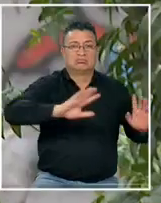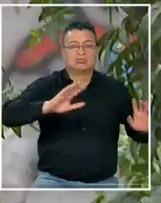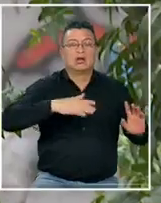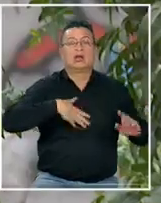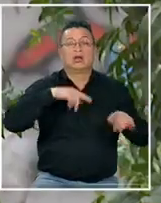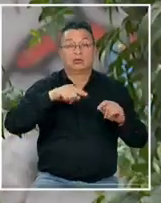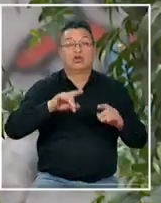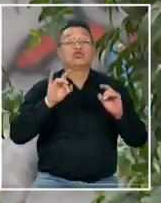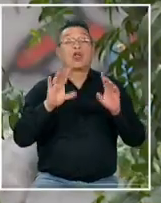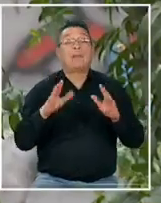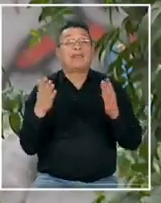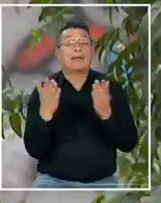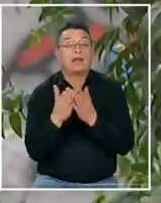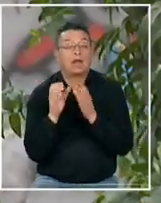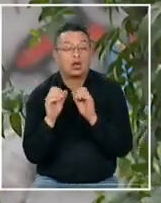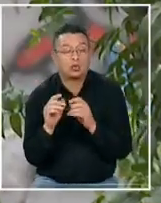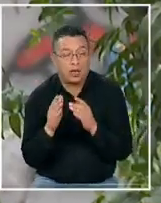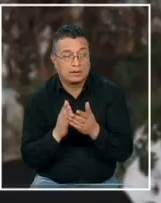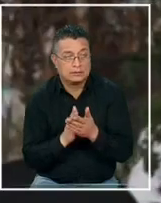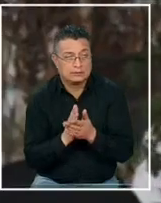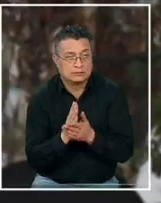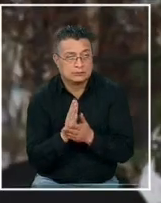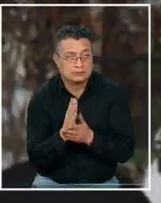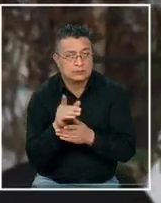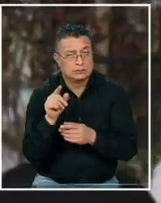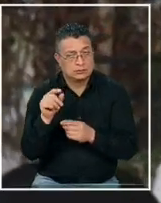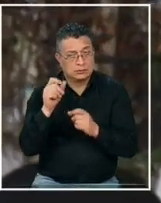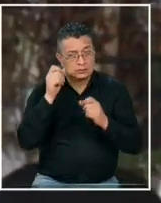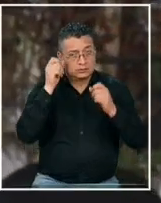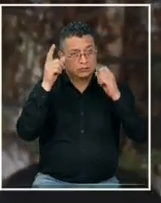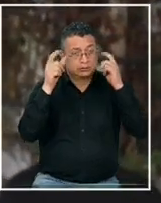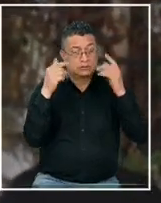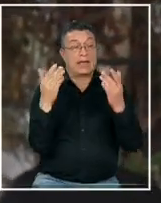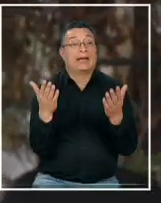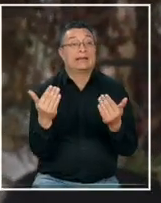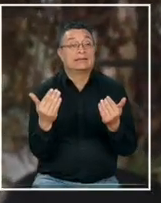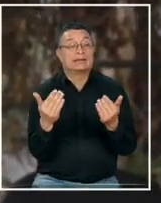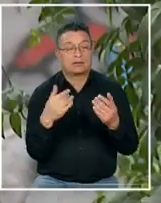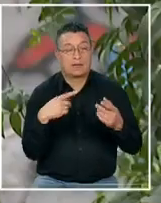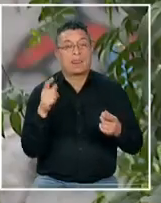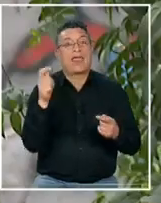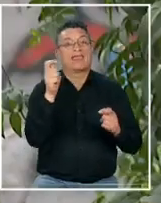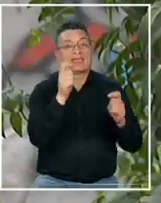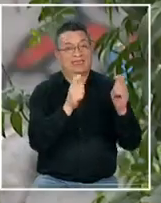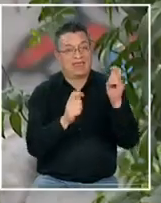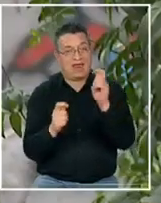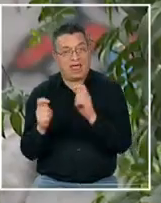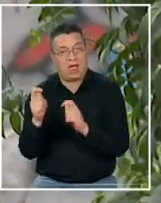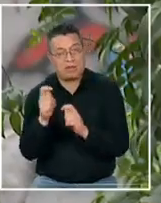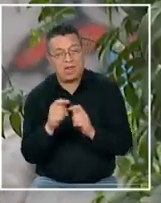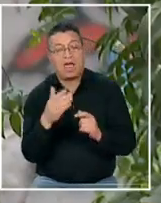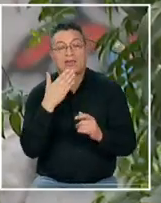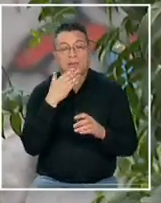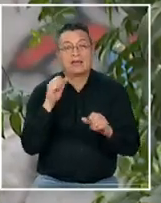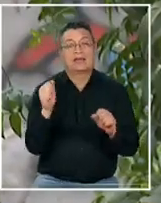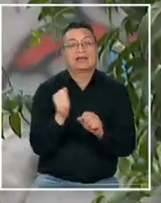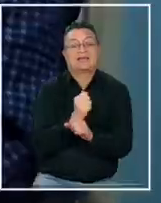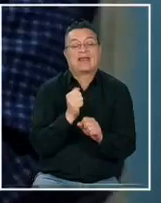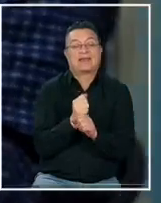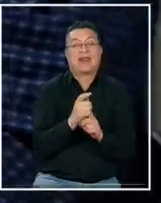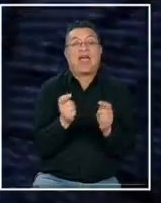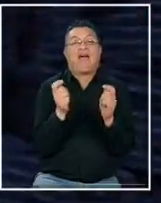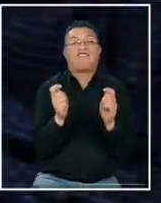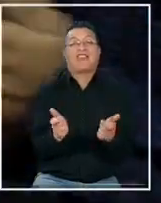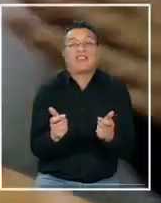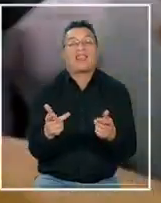académica y después con el tiempo nos dimos cuenta que era necesario también la parte terapéutica y también los talleres de habilidades sociales